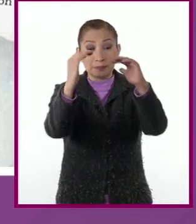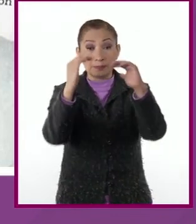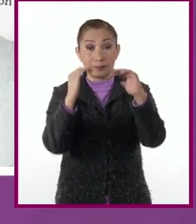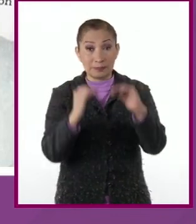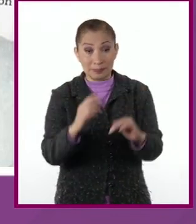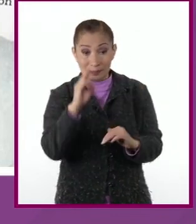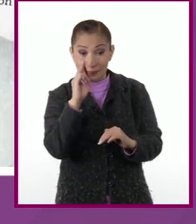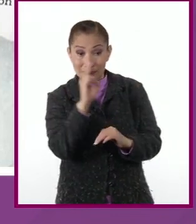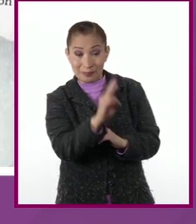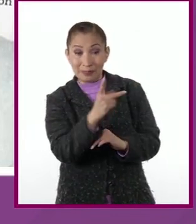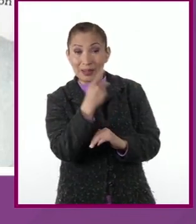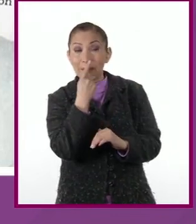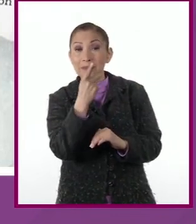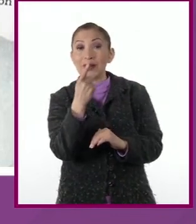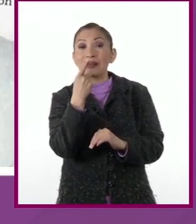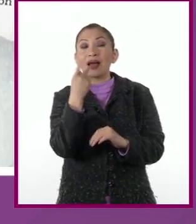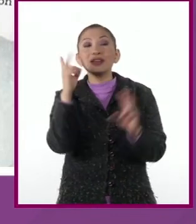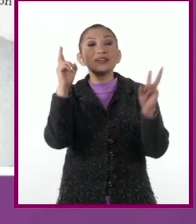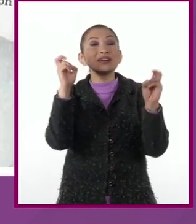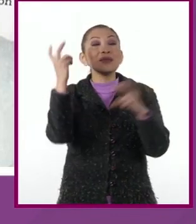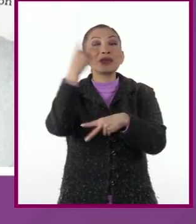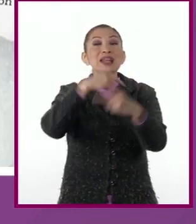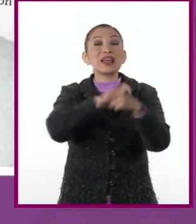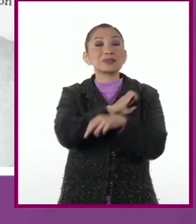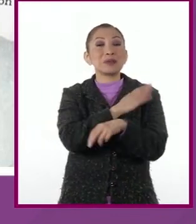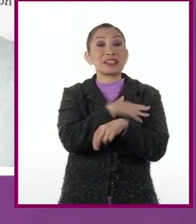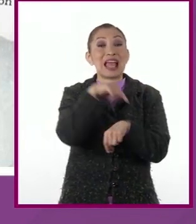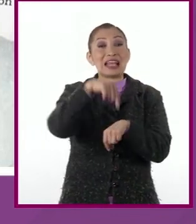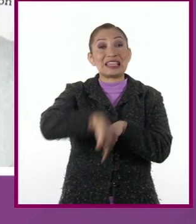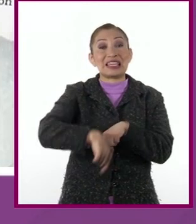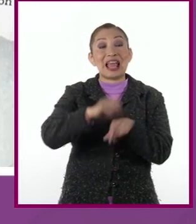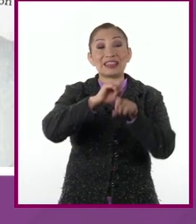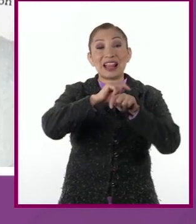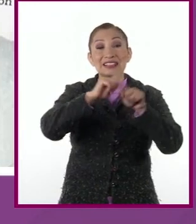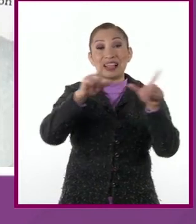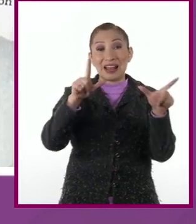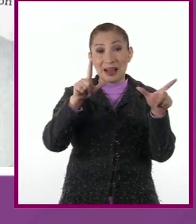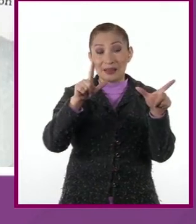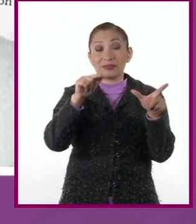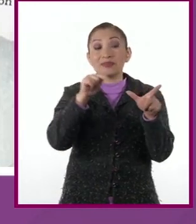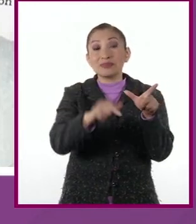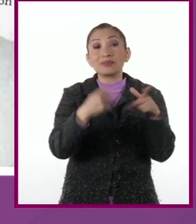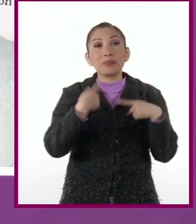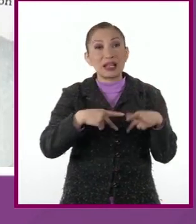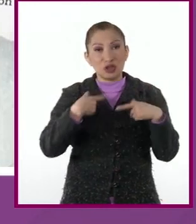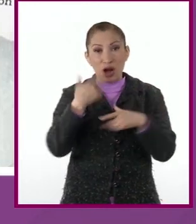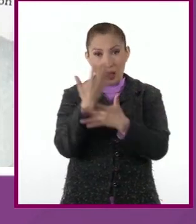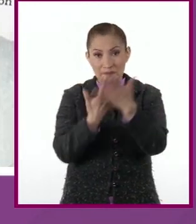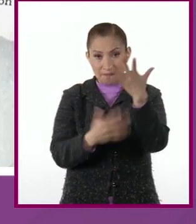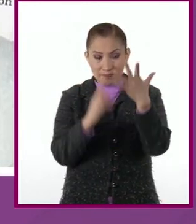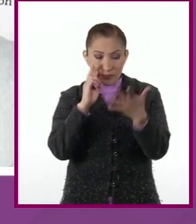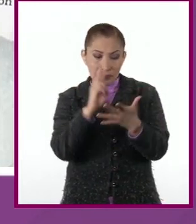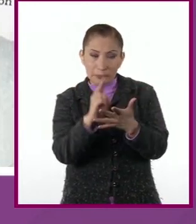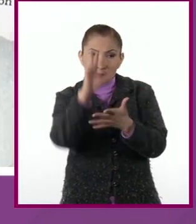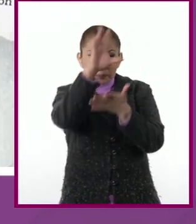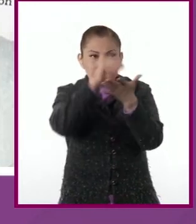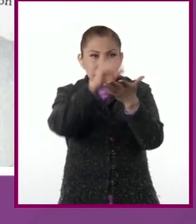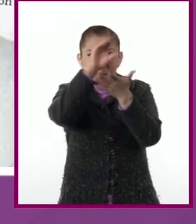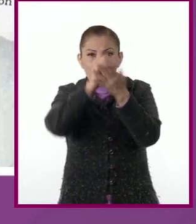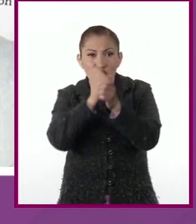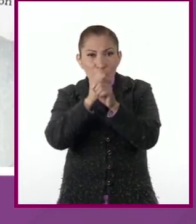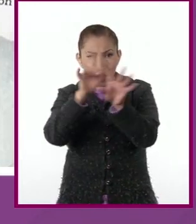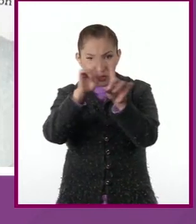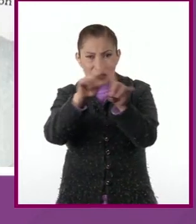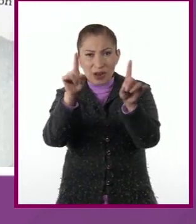texto refiere la llegada de los españoles a tierras claxcaltecas, donde el autor compila información de